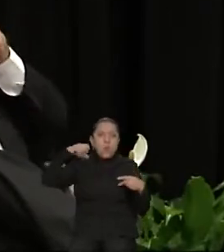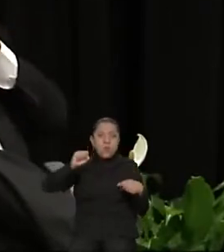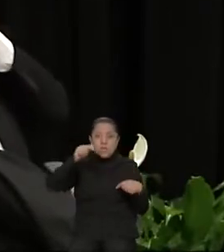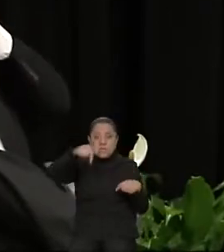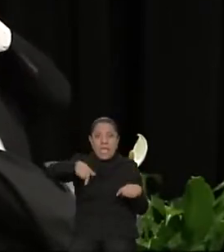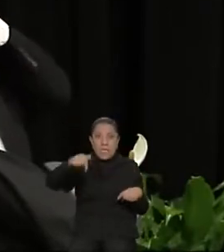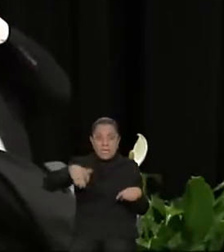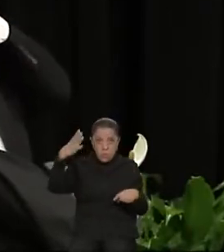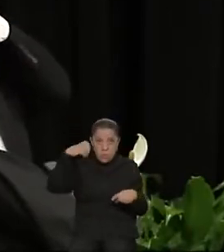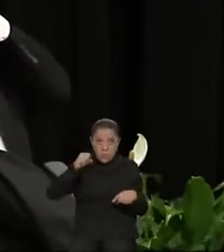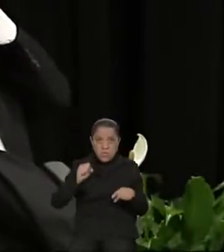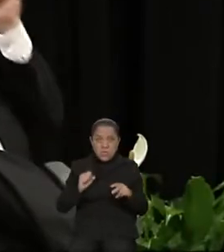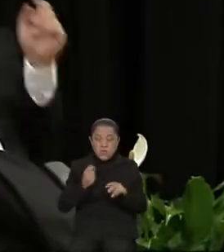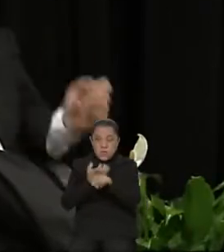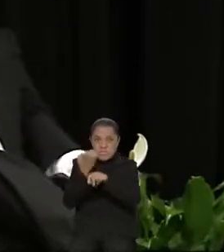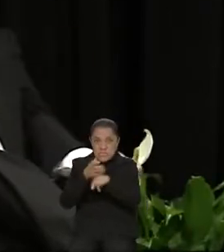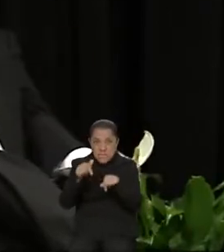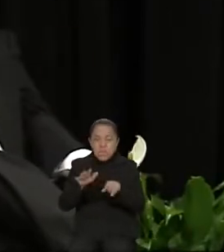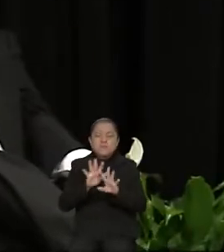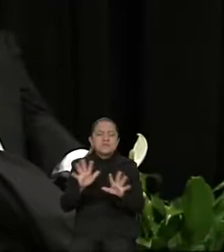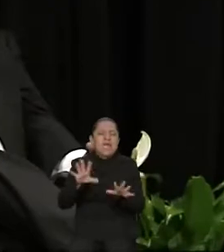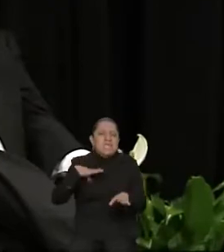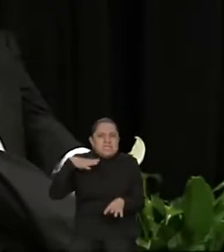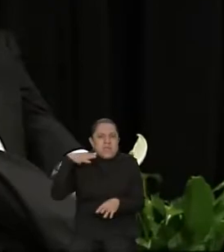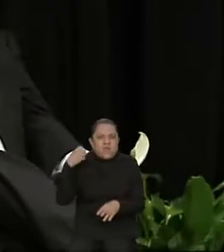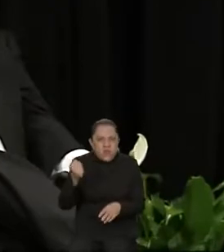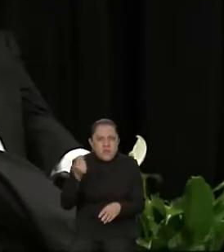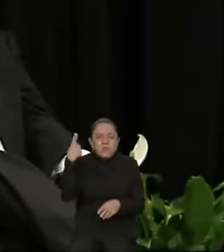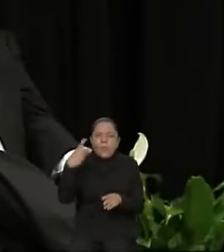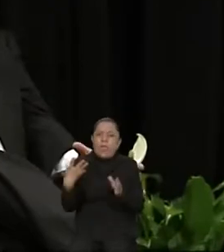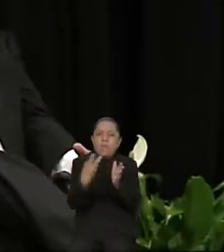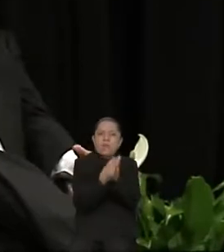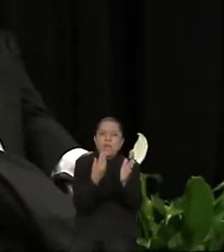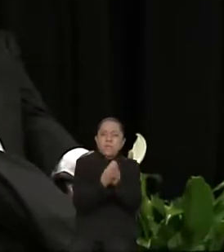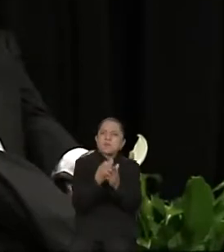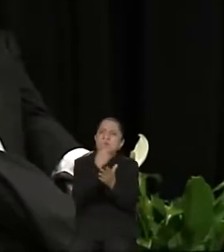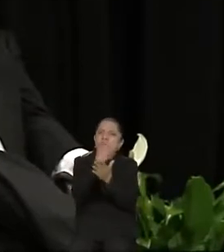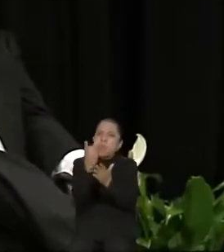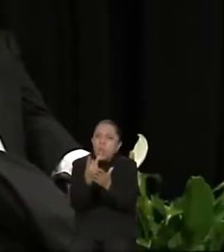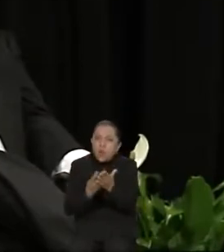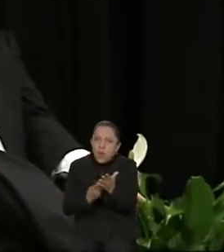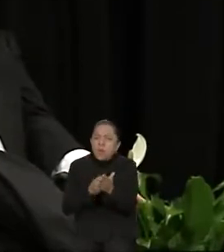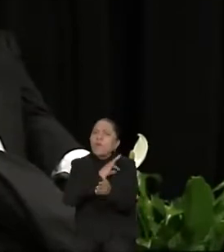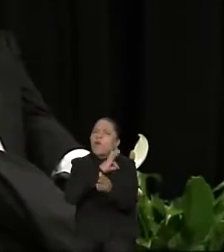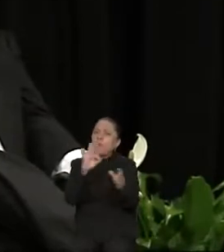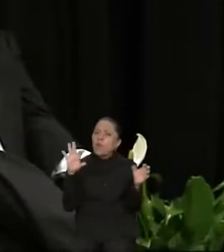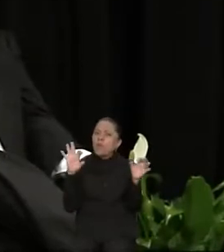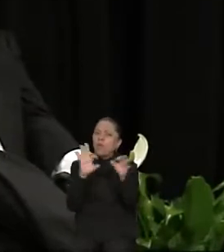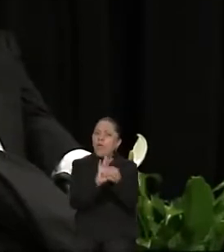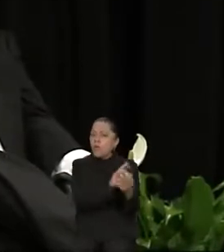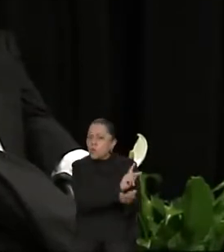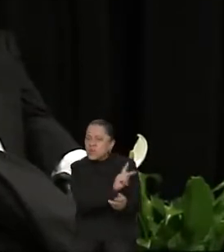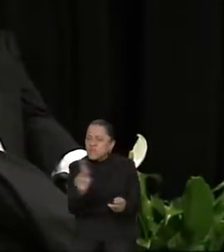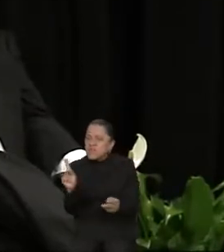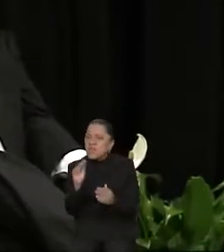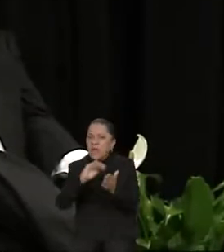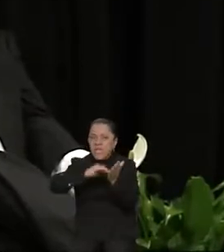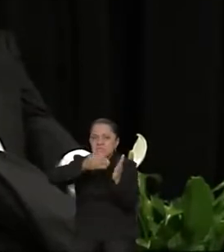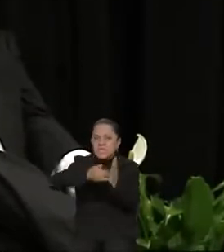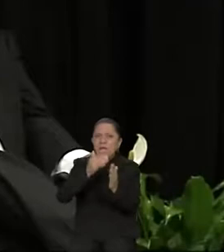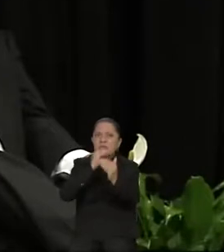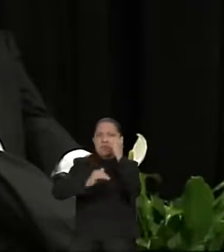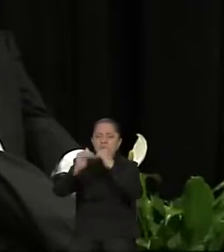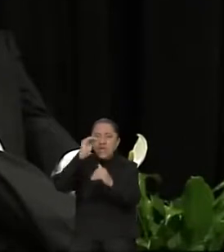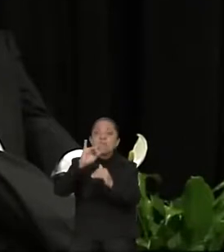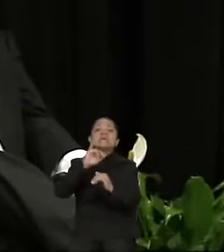implementación de un modelo que puede unificar operativamente una estrategia, que sea avanzado en capacitación, en